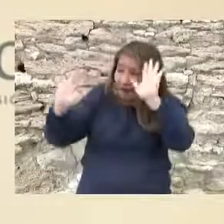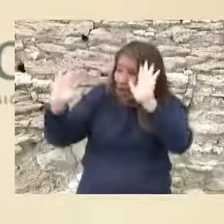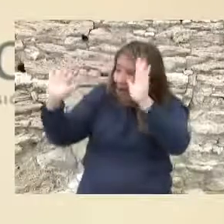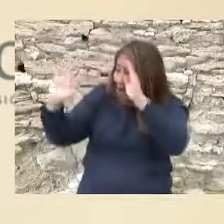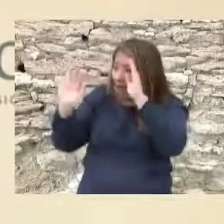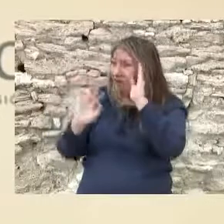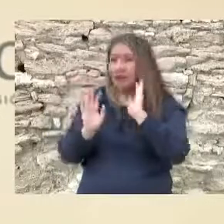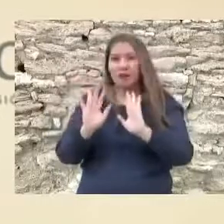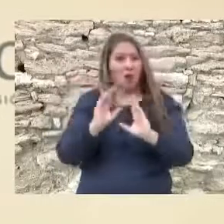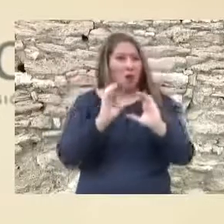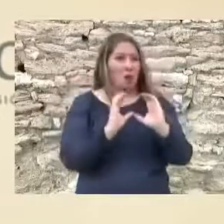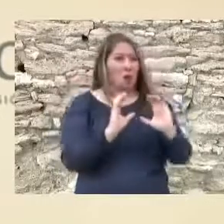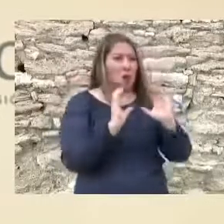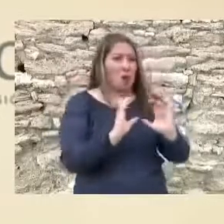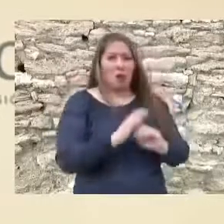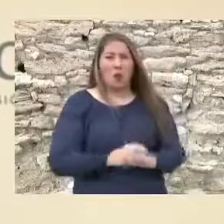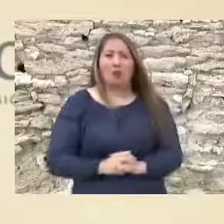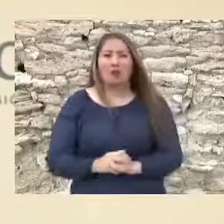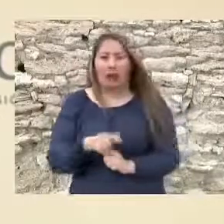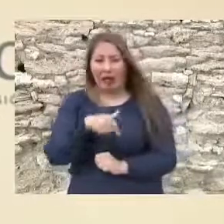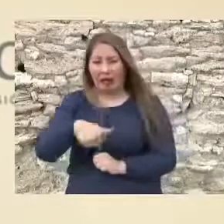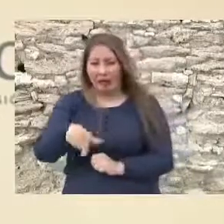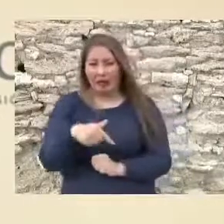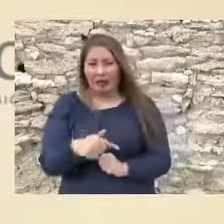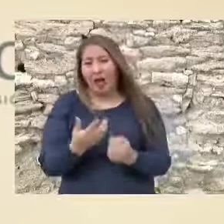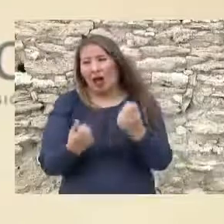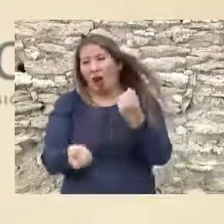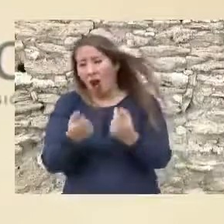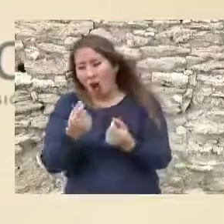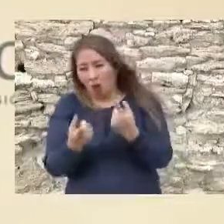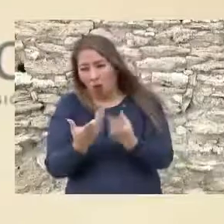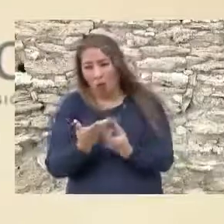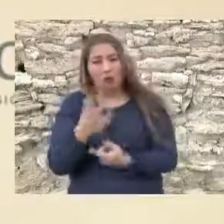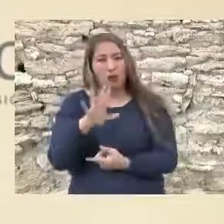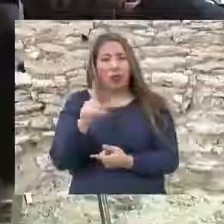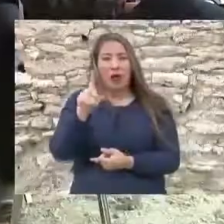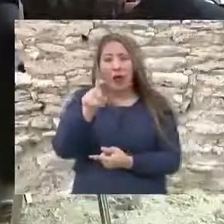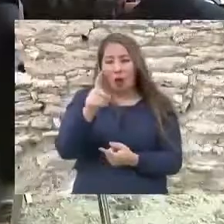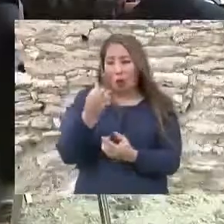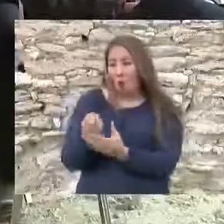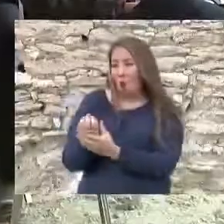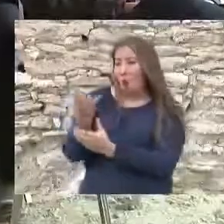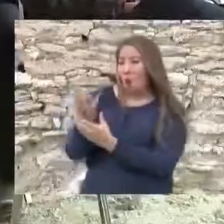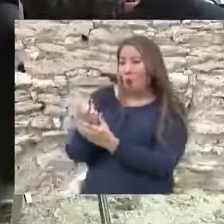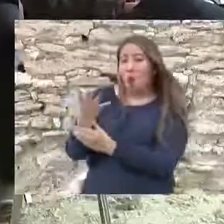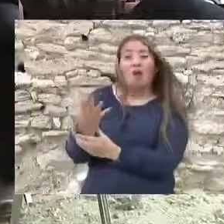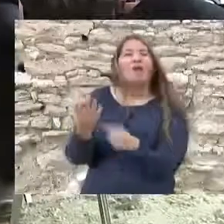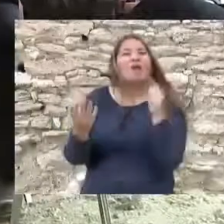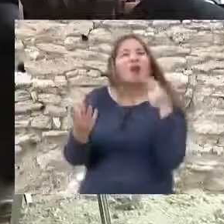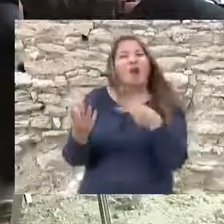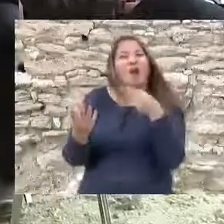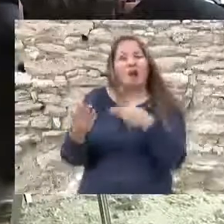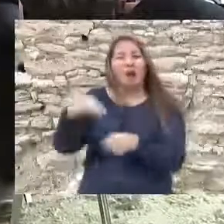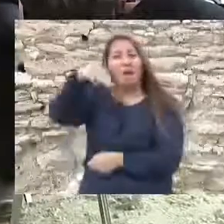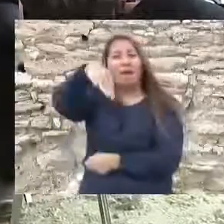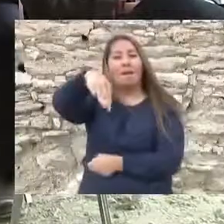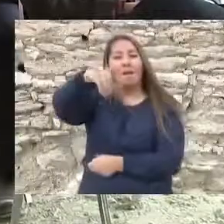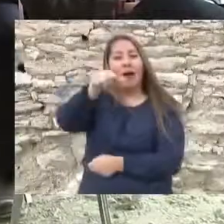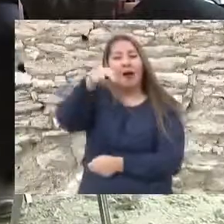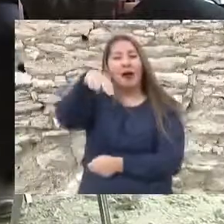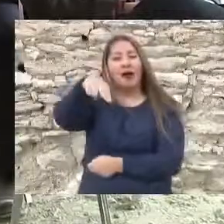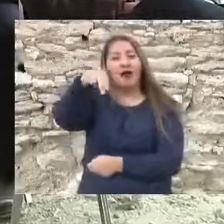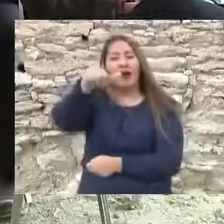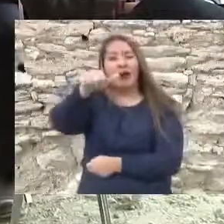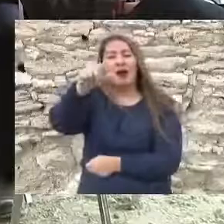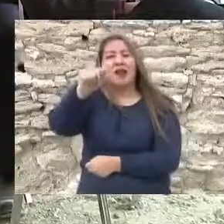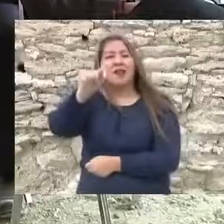efectos negativos en el pastizal y aquí se albergan algunos de los manantiales que dan la característica de humedal al valle. El